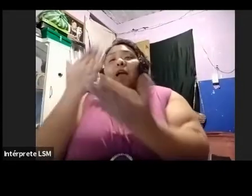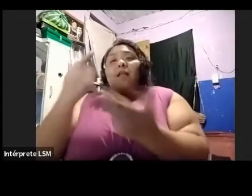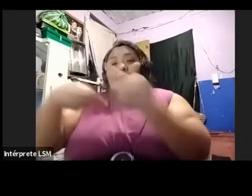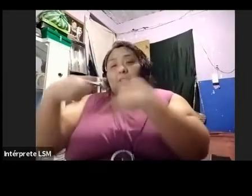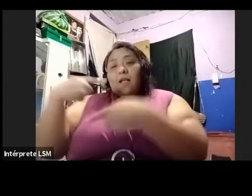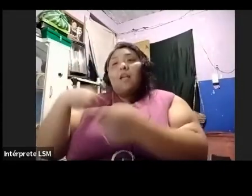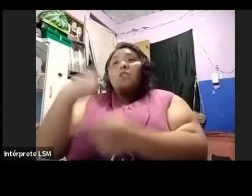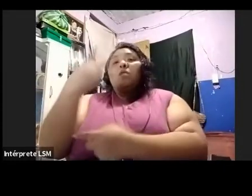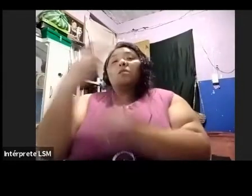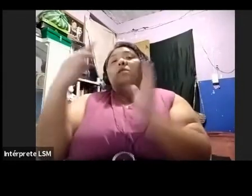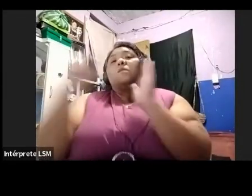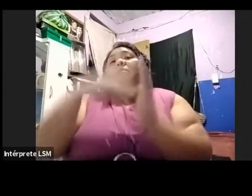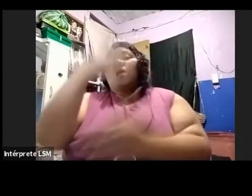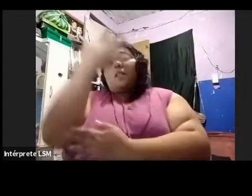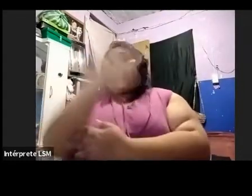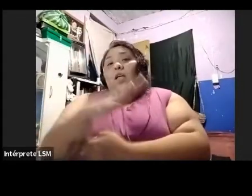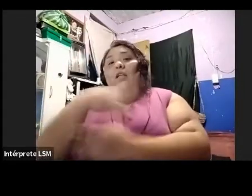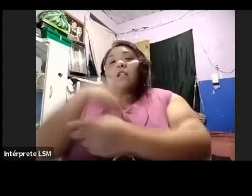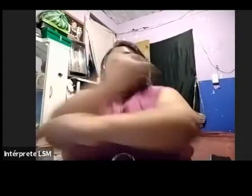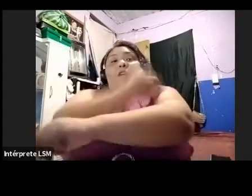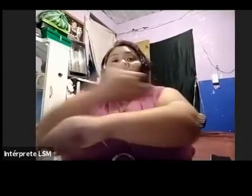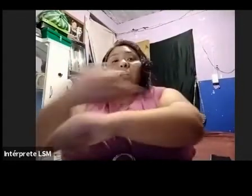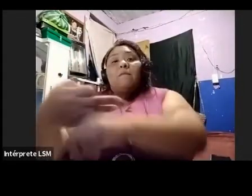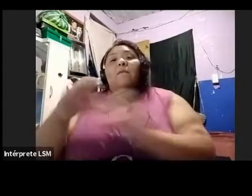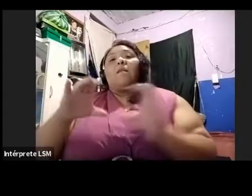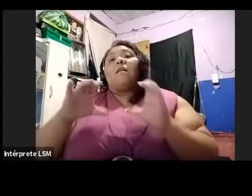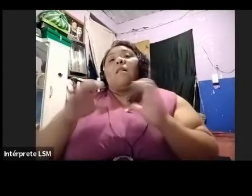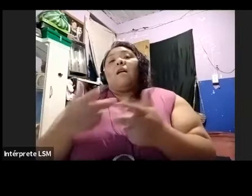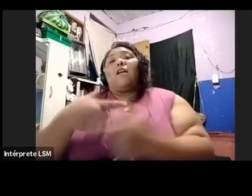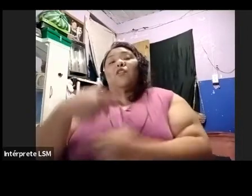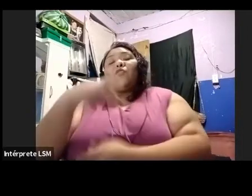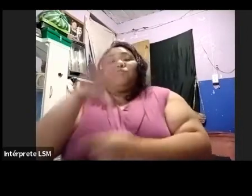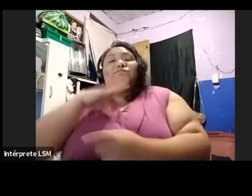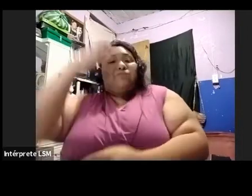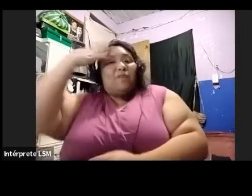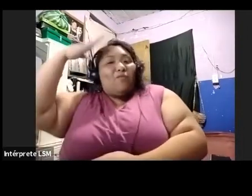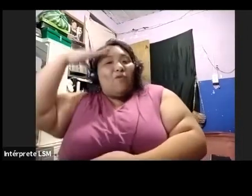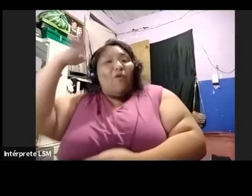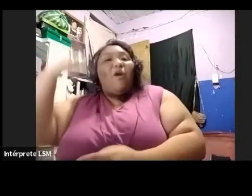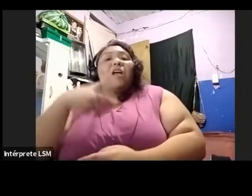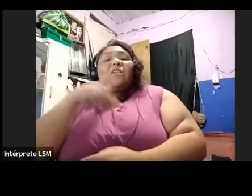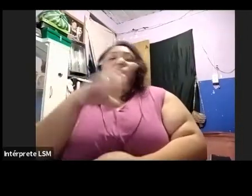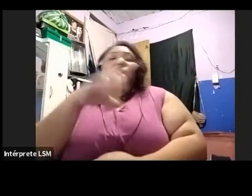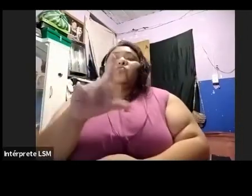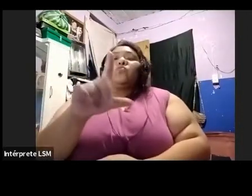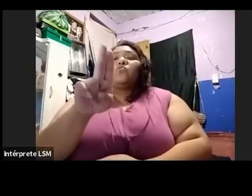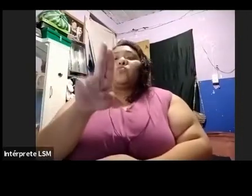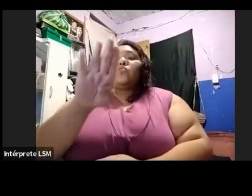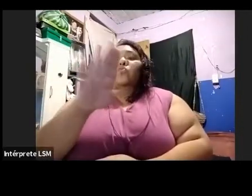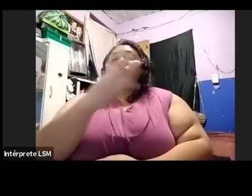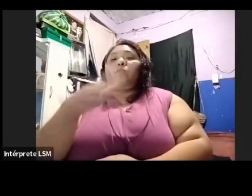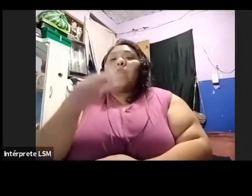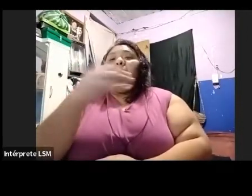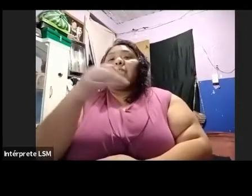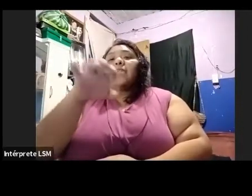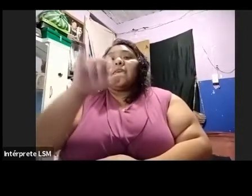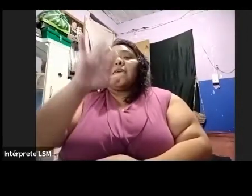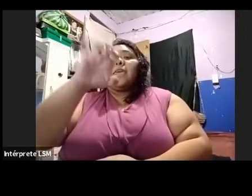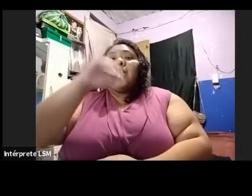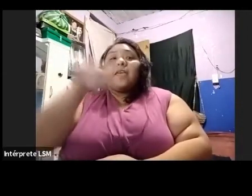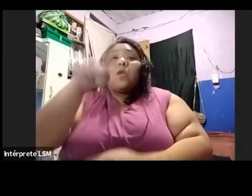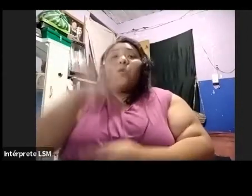voluntarios Familia Club J, que promueve diversas actividades a favor de grupos vulnerables. Además,